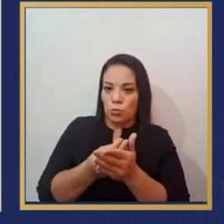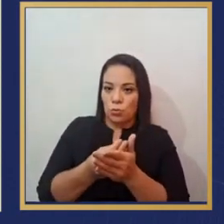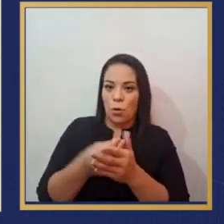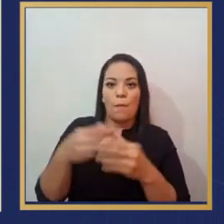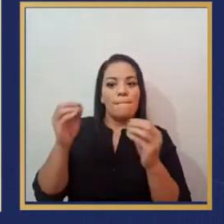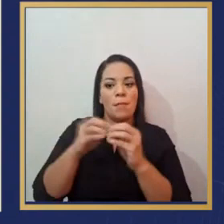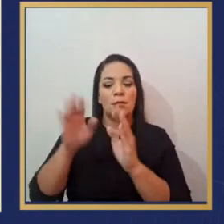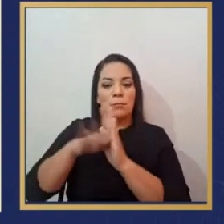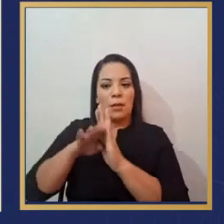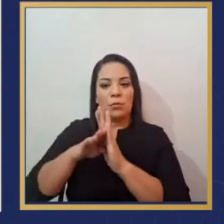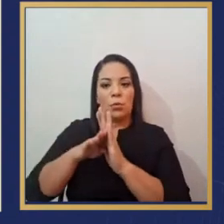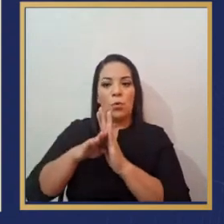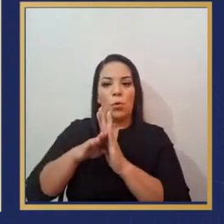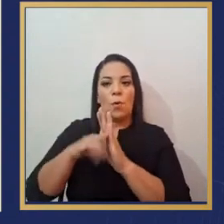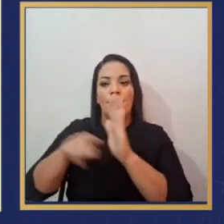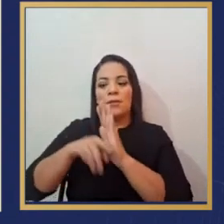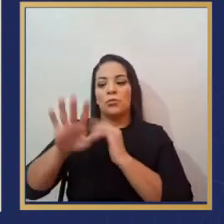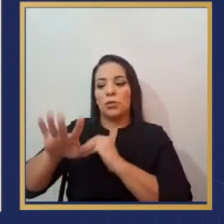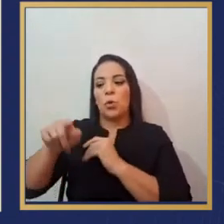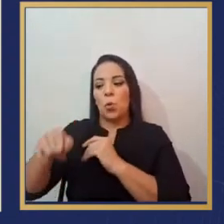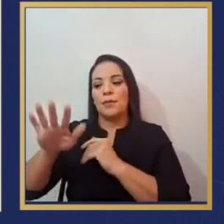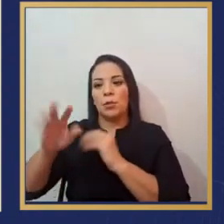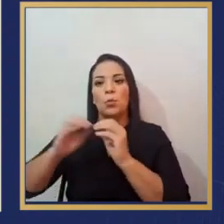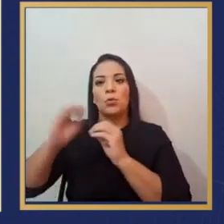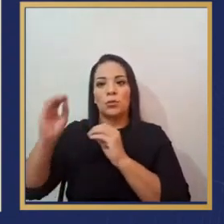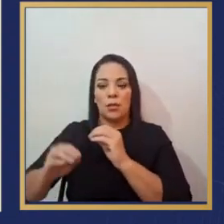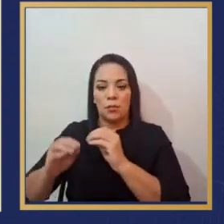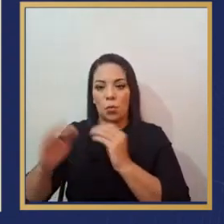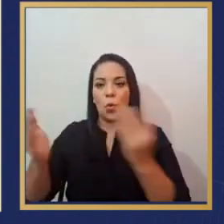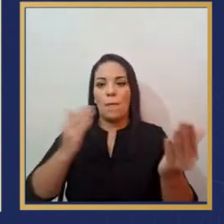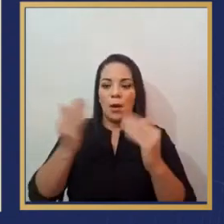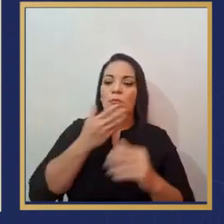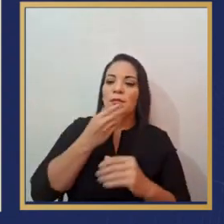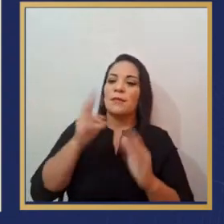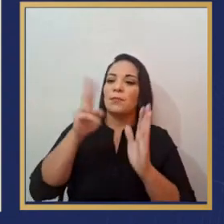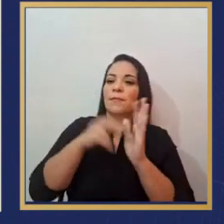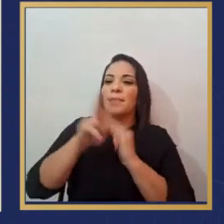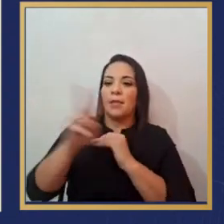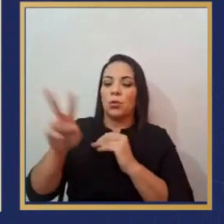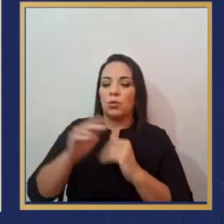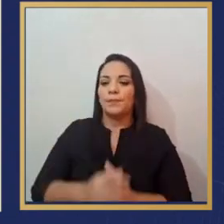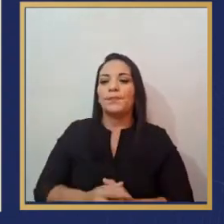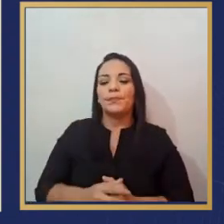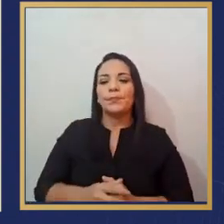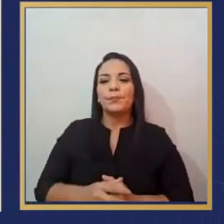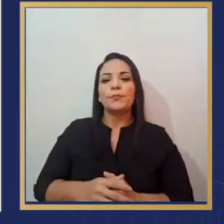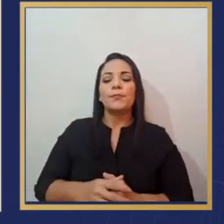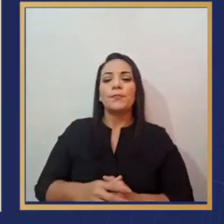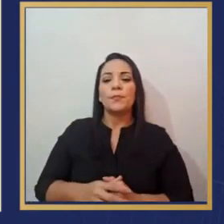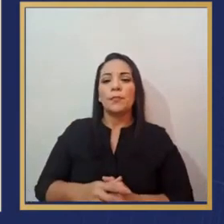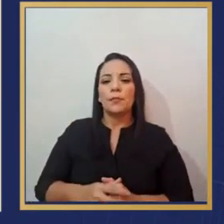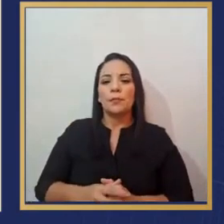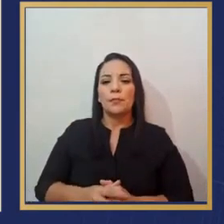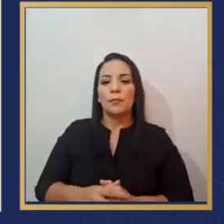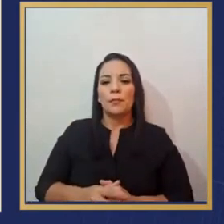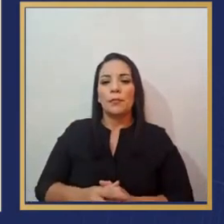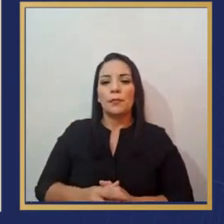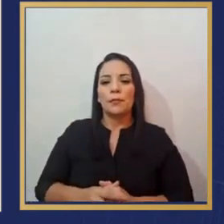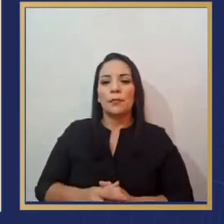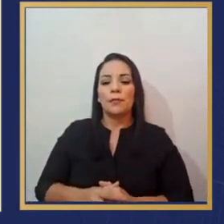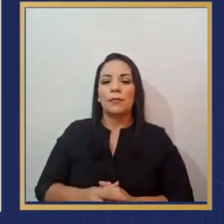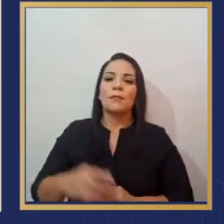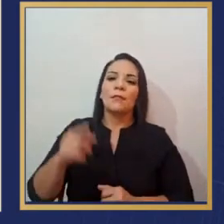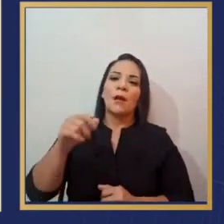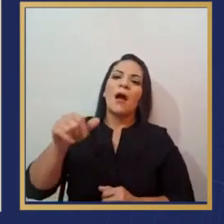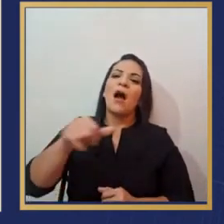,5 por ciento menos que en diciembre de 2022. Y hay un dato que no tiene diapositiva,